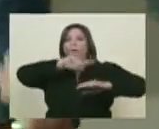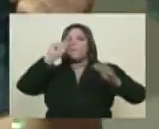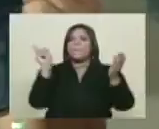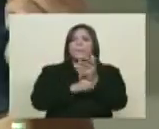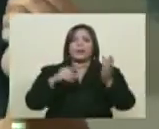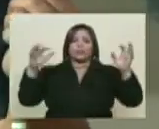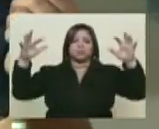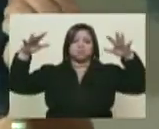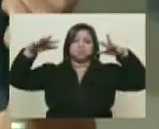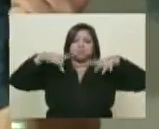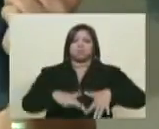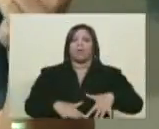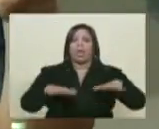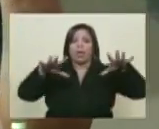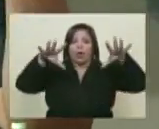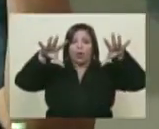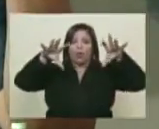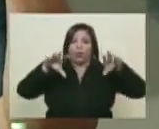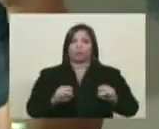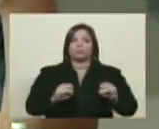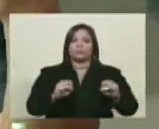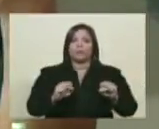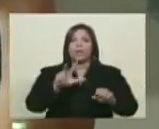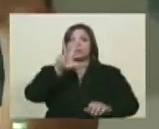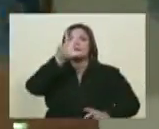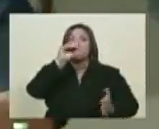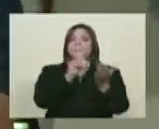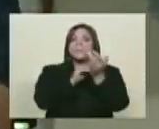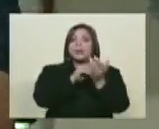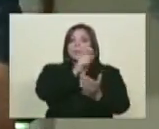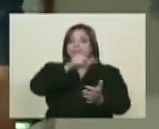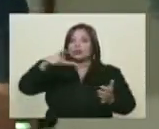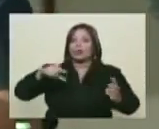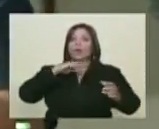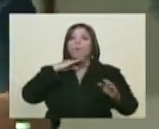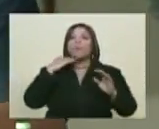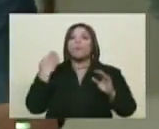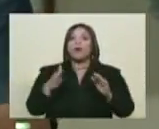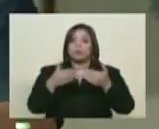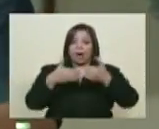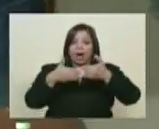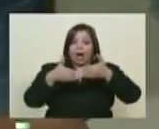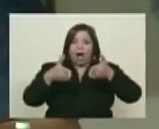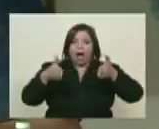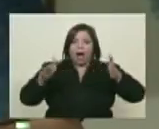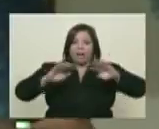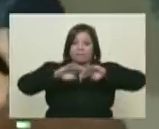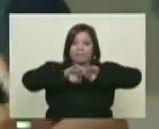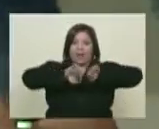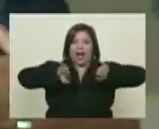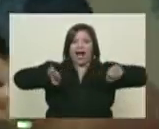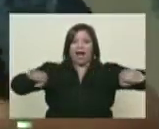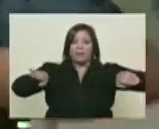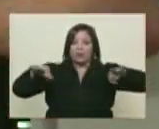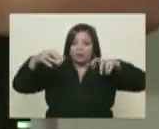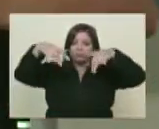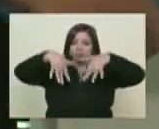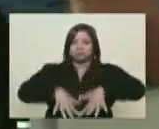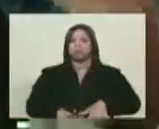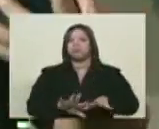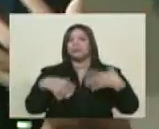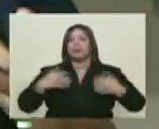ministro. Y para ese momento hubo 3.000 muertos. Y la tierra se abrió en grandes grietas y